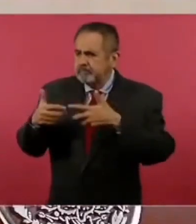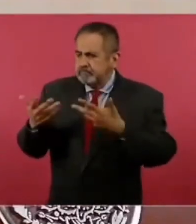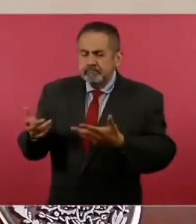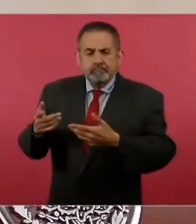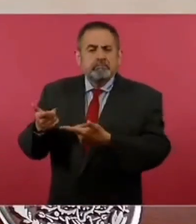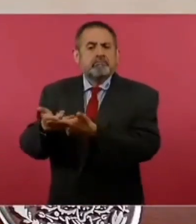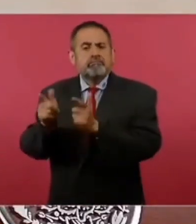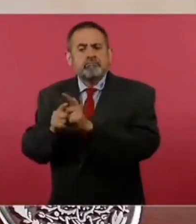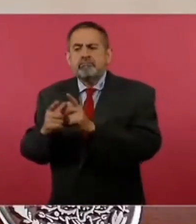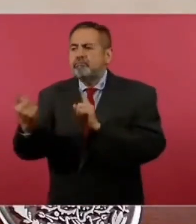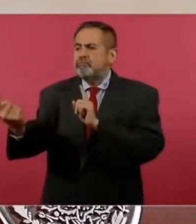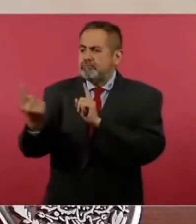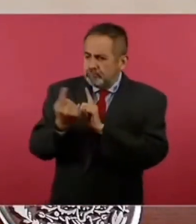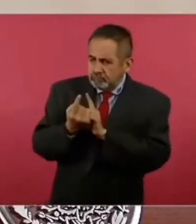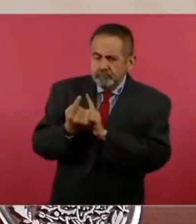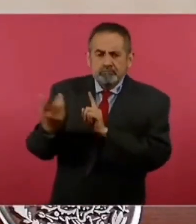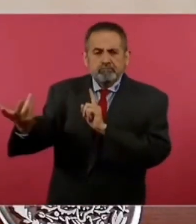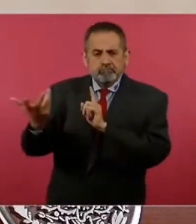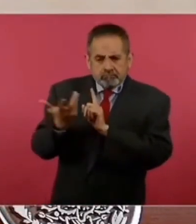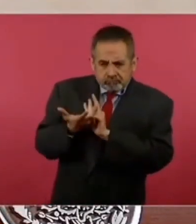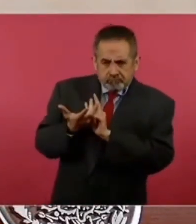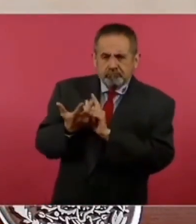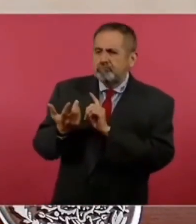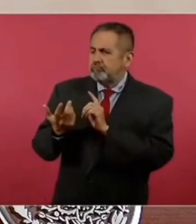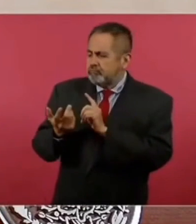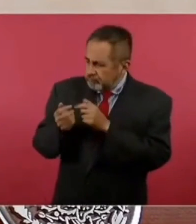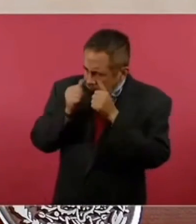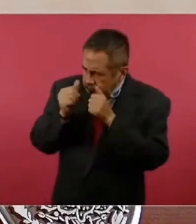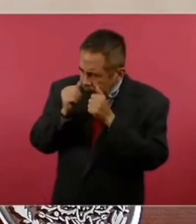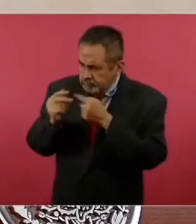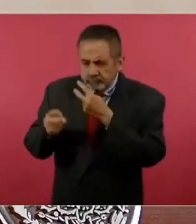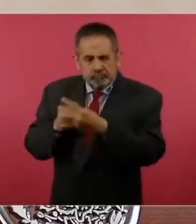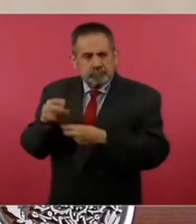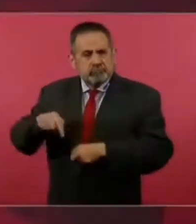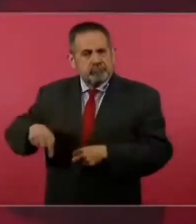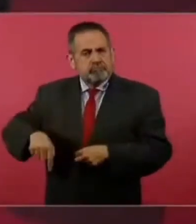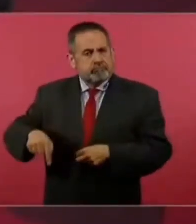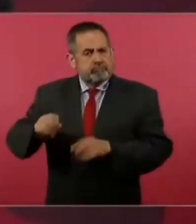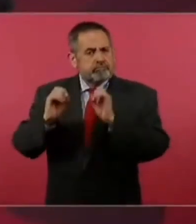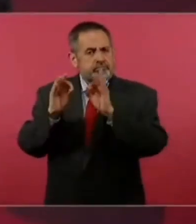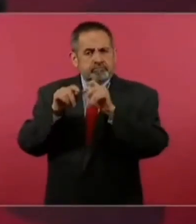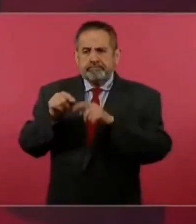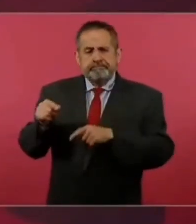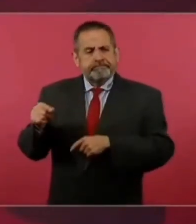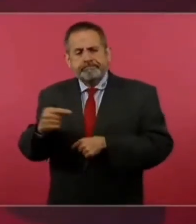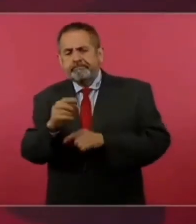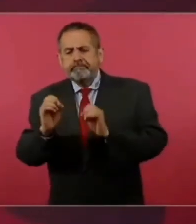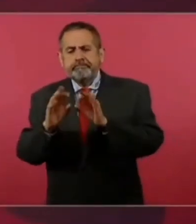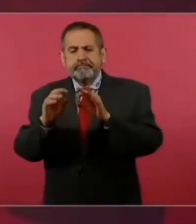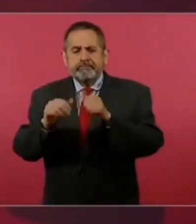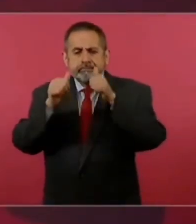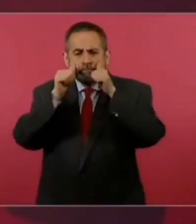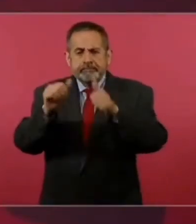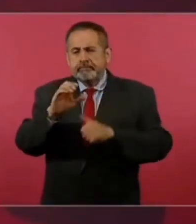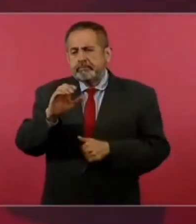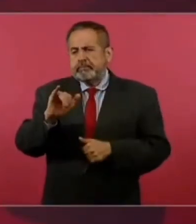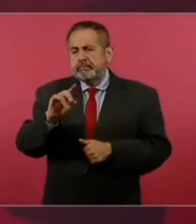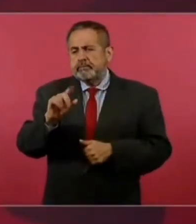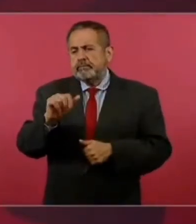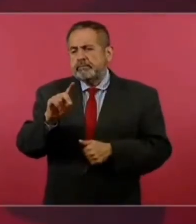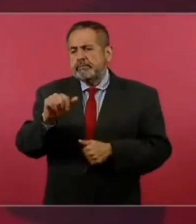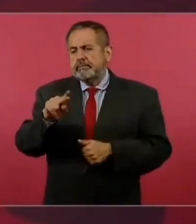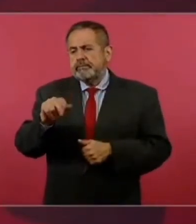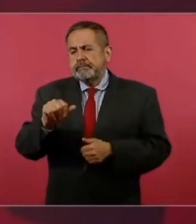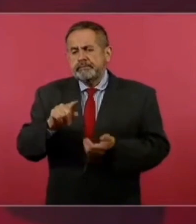comisiones, a grupos que vienen a hacer sus trámites, que traen